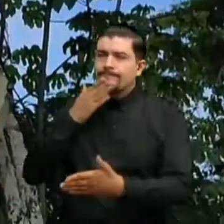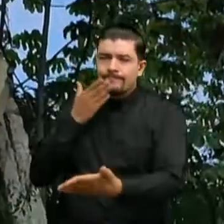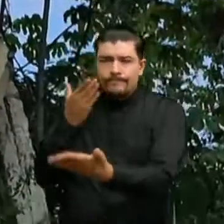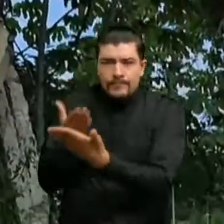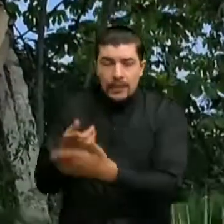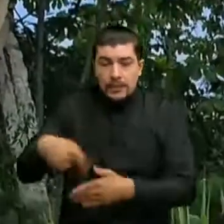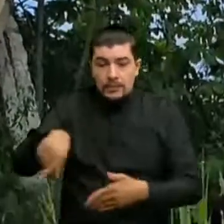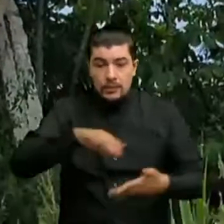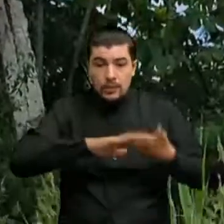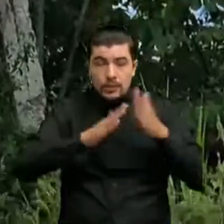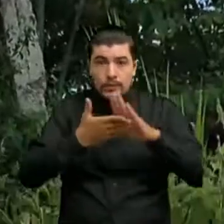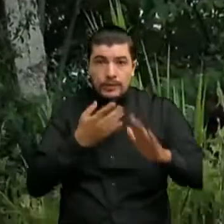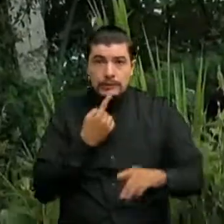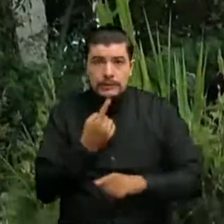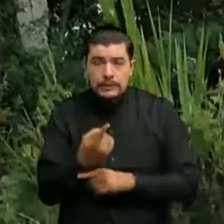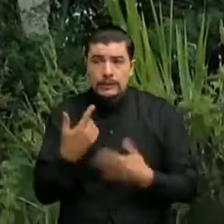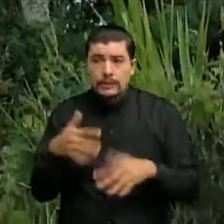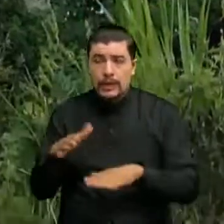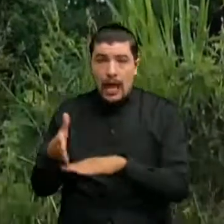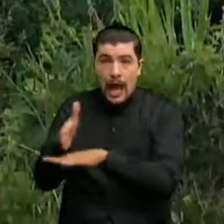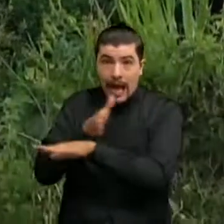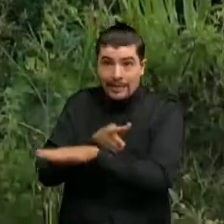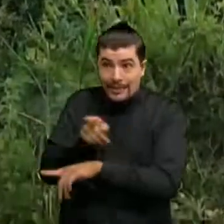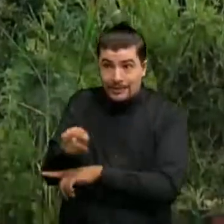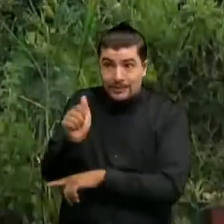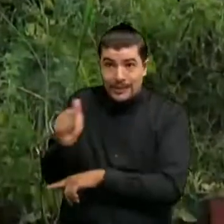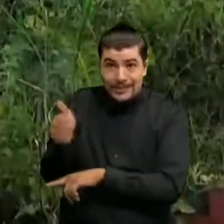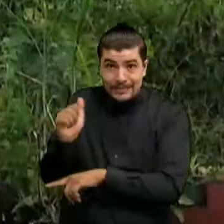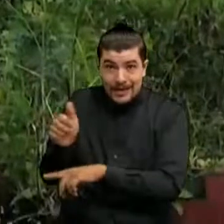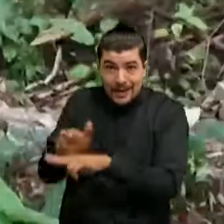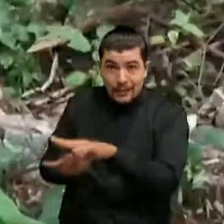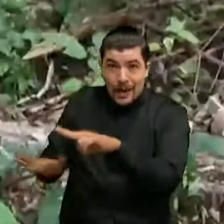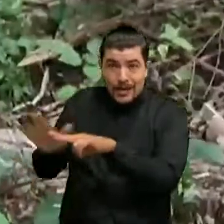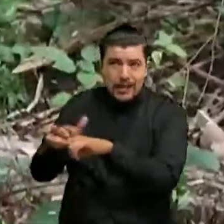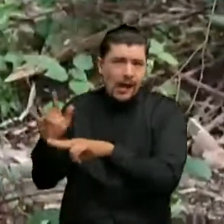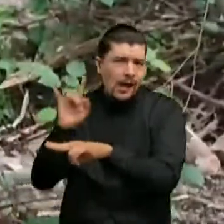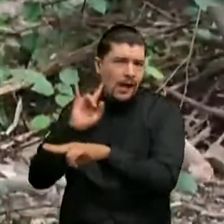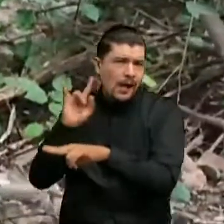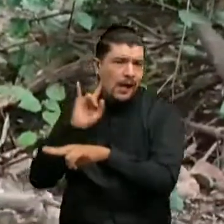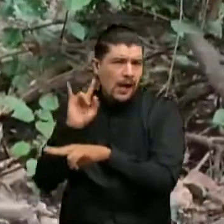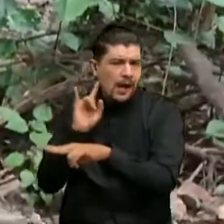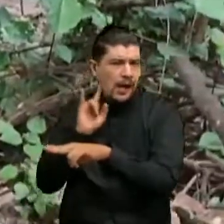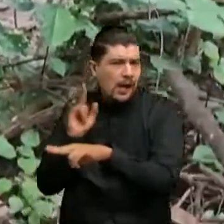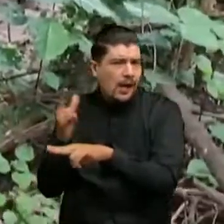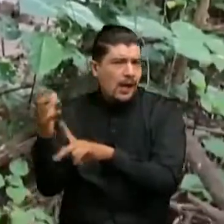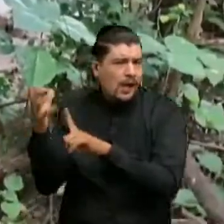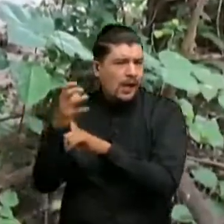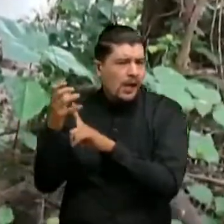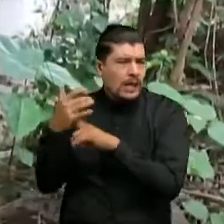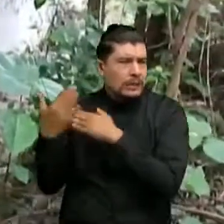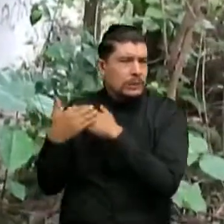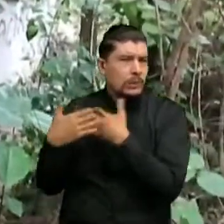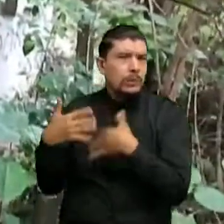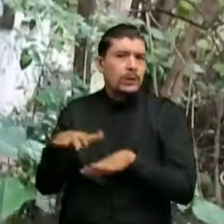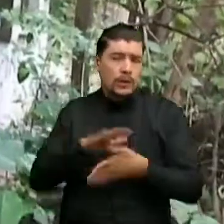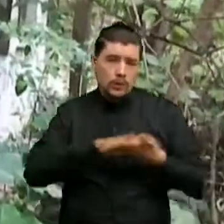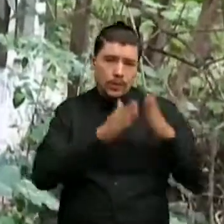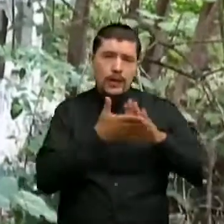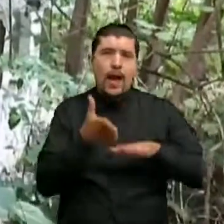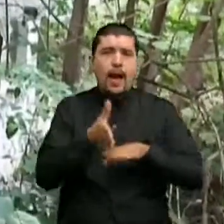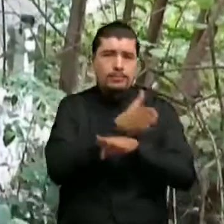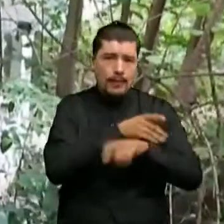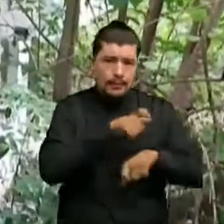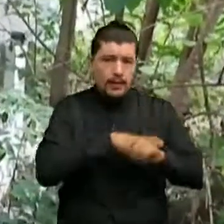ellos, pues gracias también a ese aviso oportuno de la misma naturaleza que rugía días antes pudieron salir ilesos y ninguna